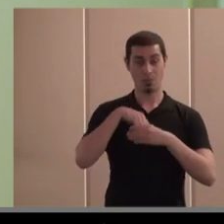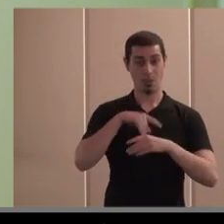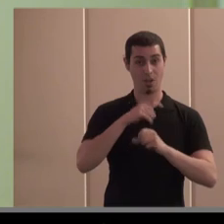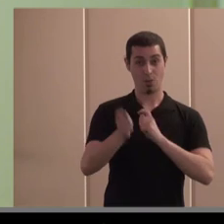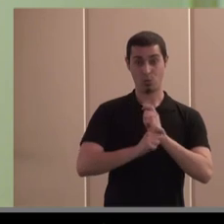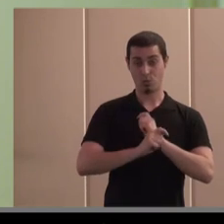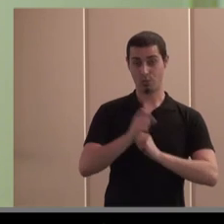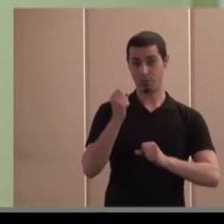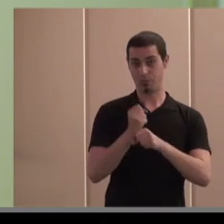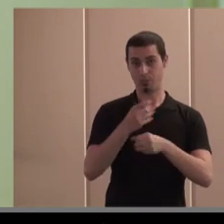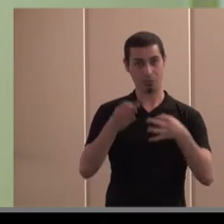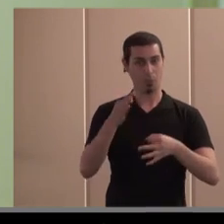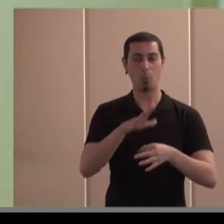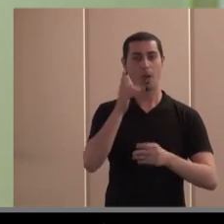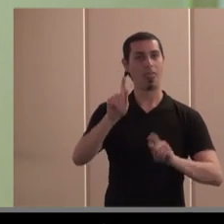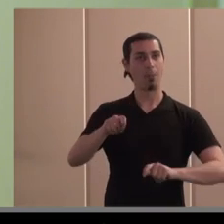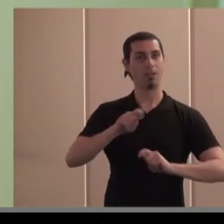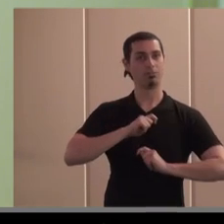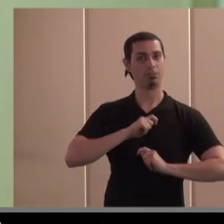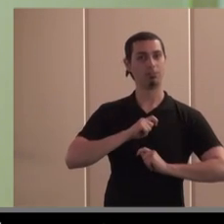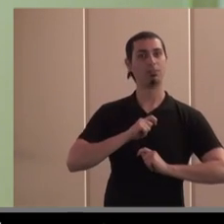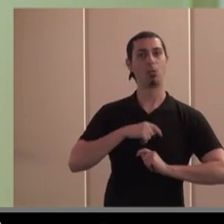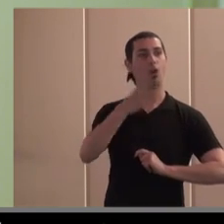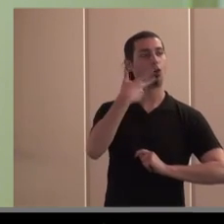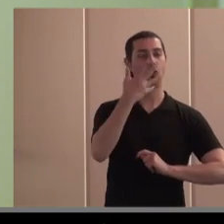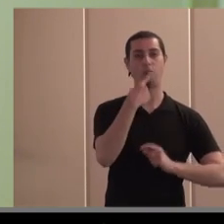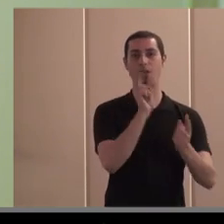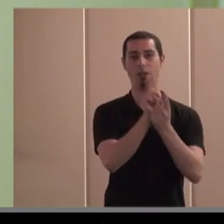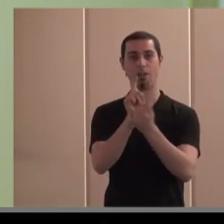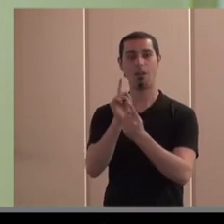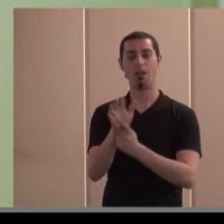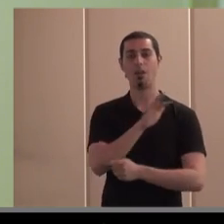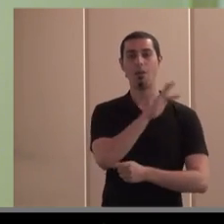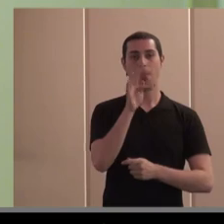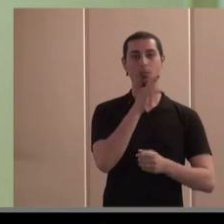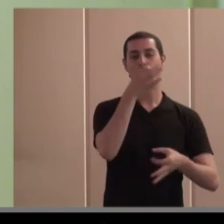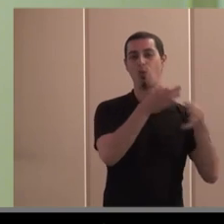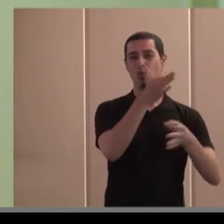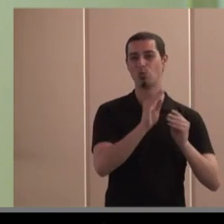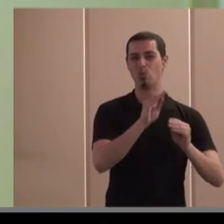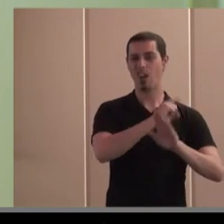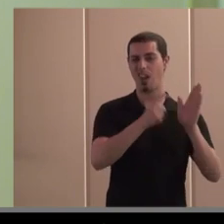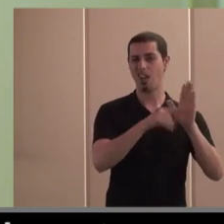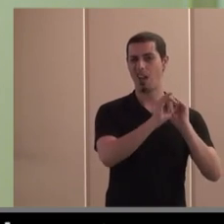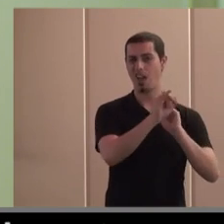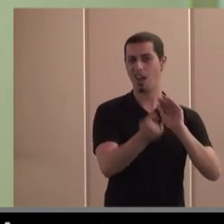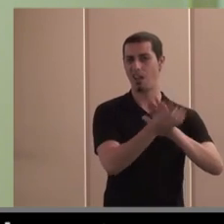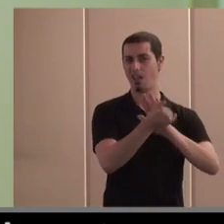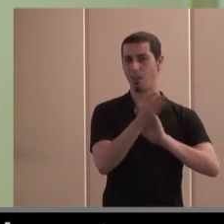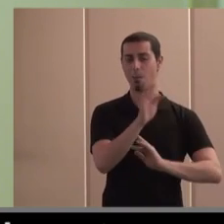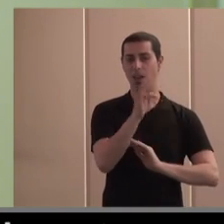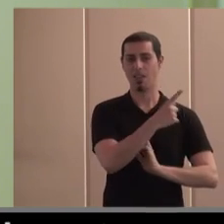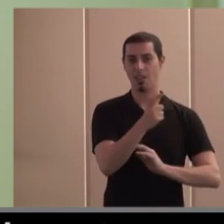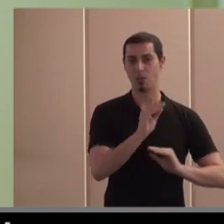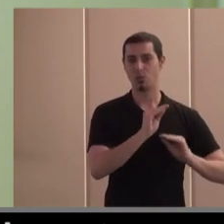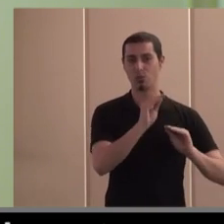jurídicas porque esto nos permite además de conocerlos cada fórmula jurídica tiene su propia legislación y sus propias necesidades